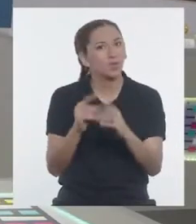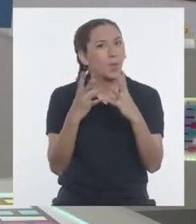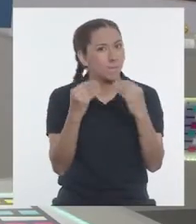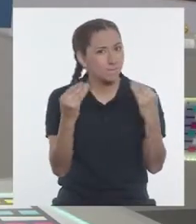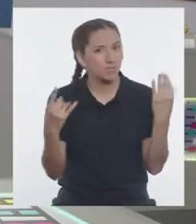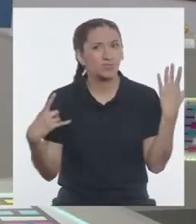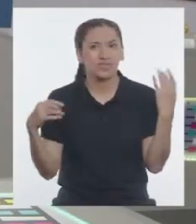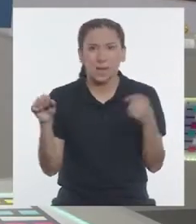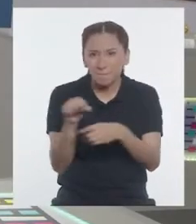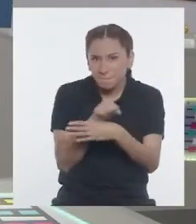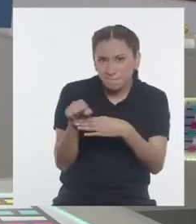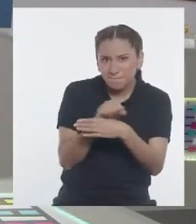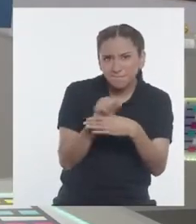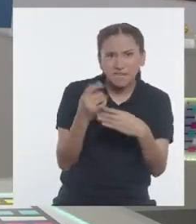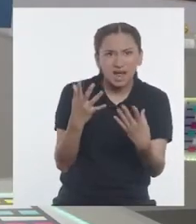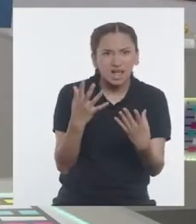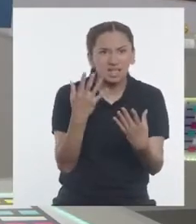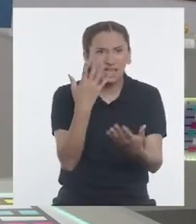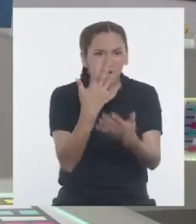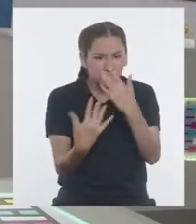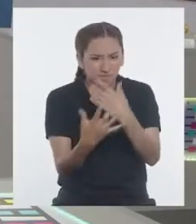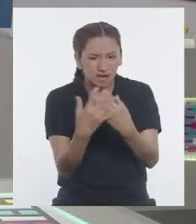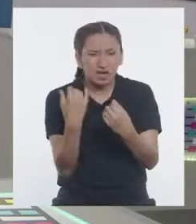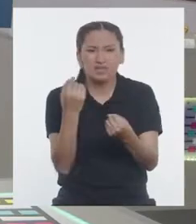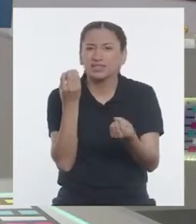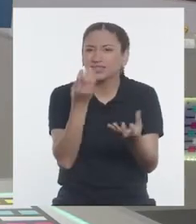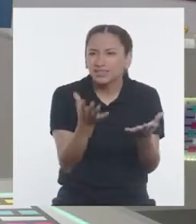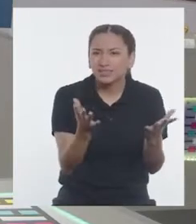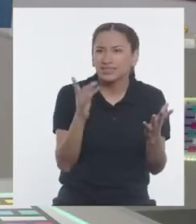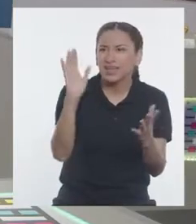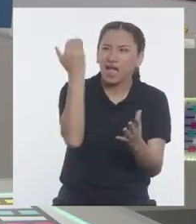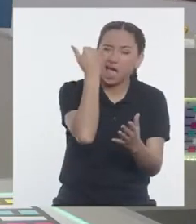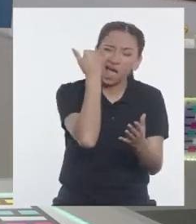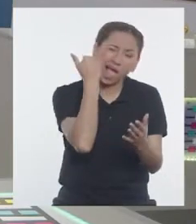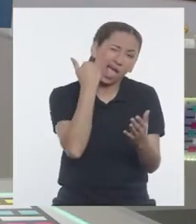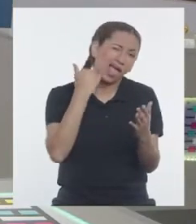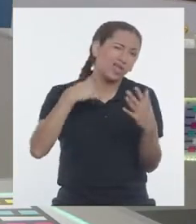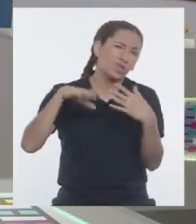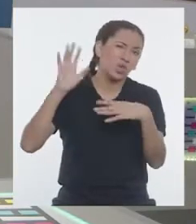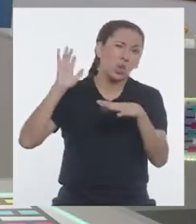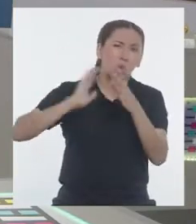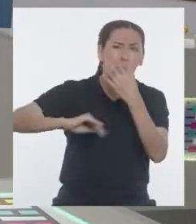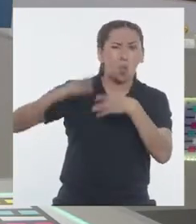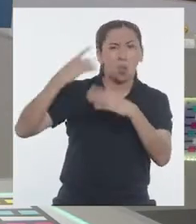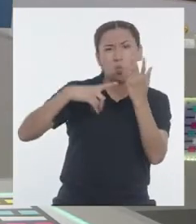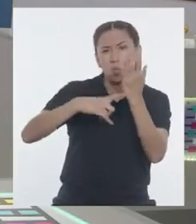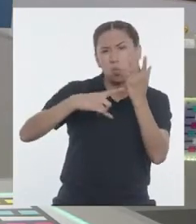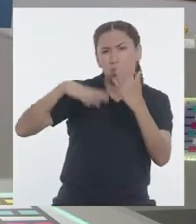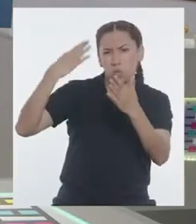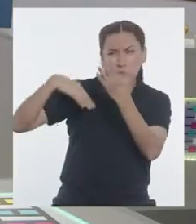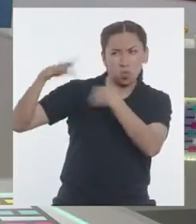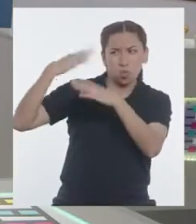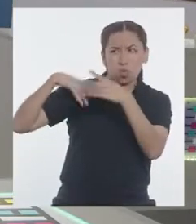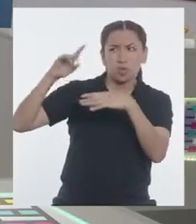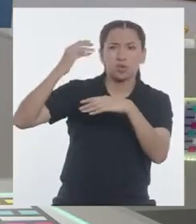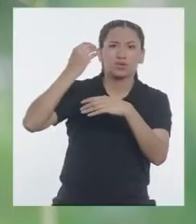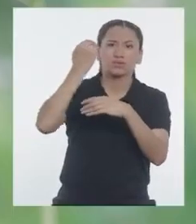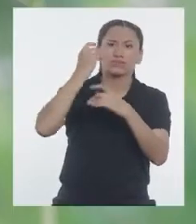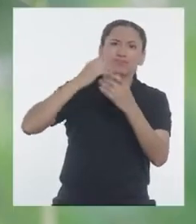prácticas, sobre todo las que practicaban nuestros ancestros, que son muy beneficiosas.